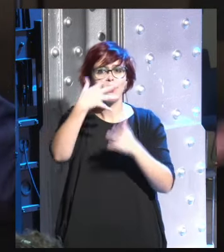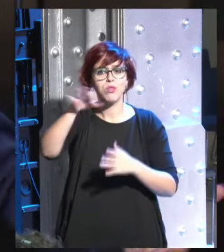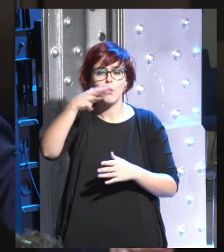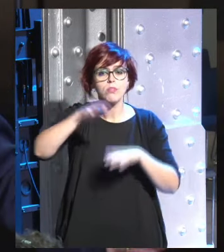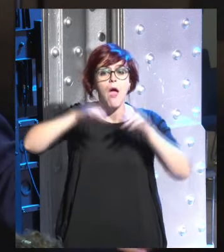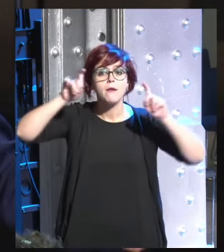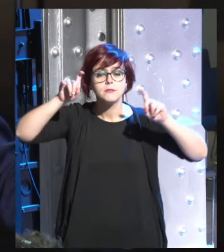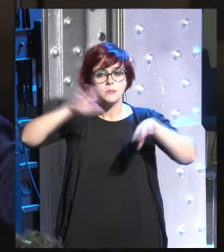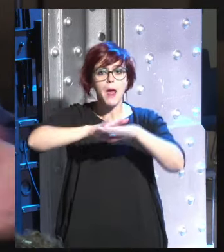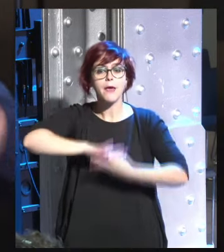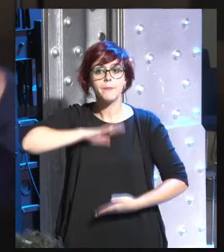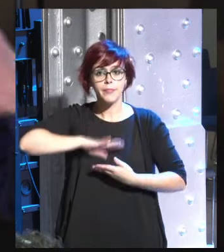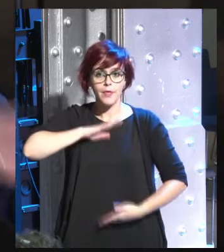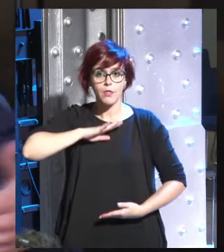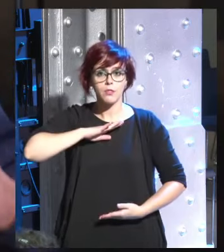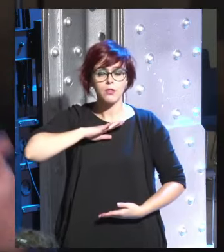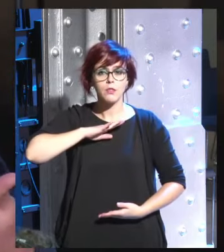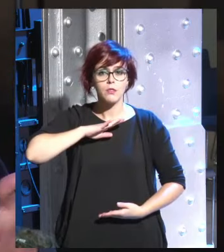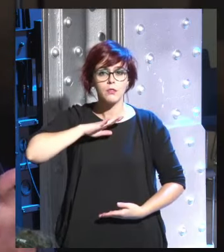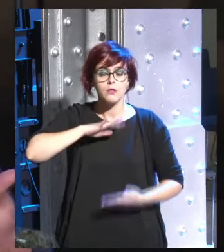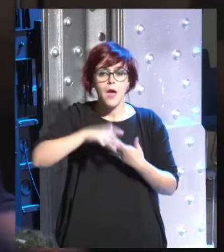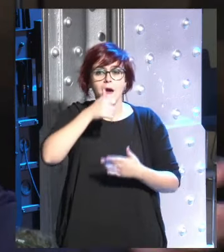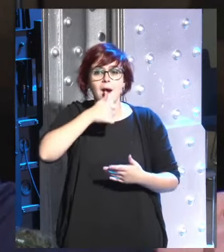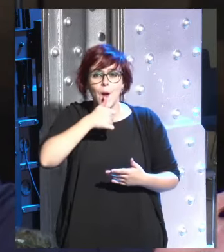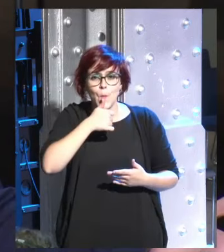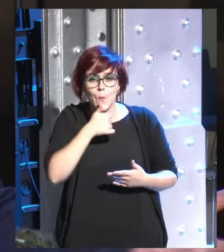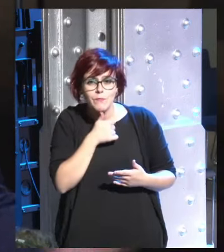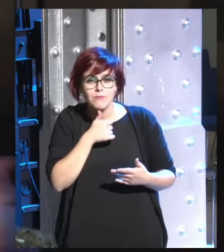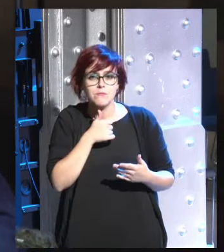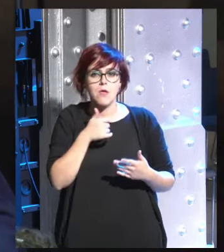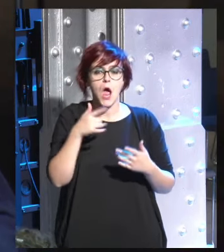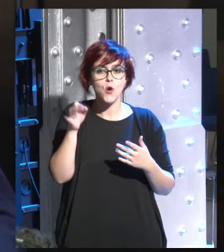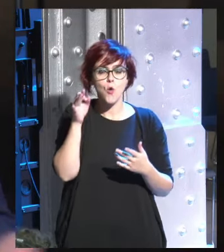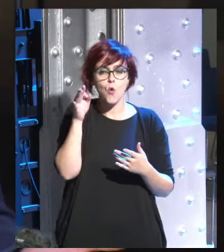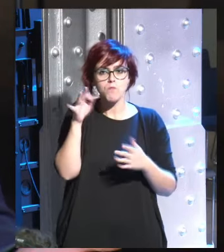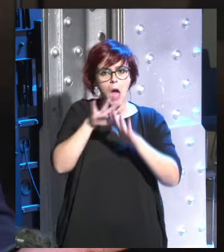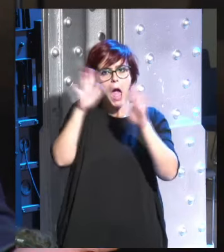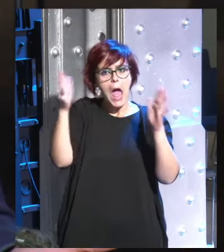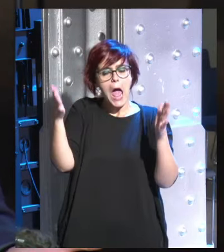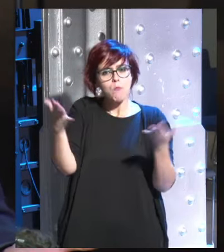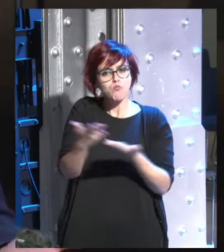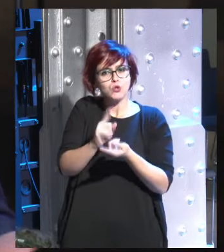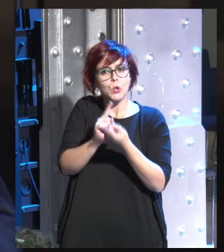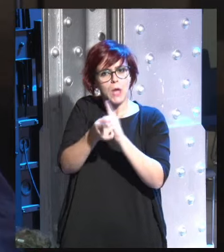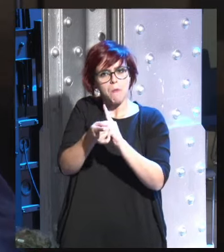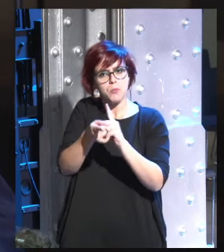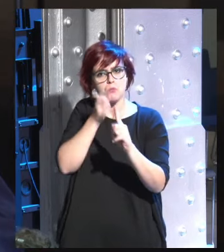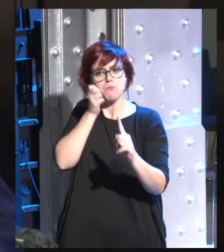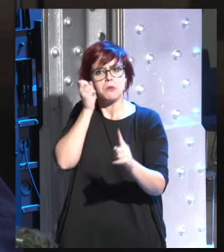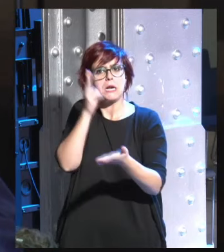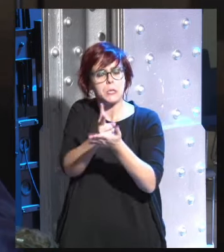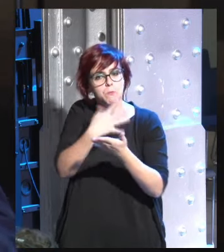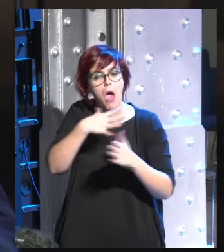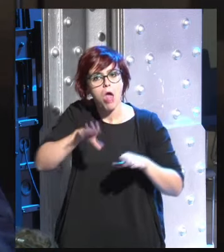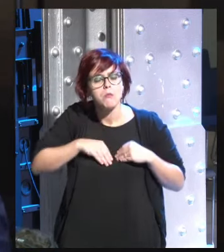capacidad de poder aguantar o abordar ese cambio y yo creo que esa es la gran pregunta